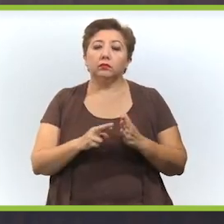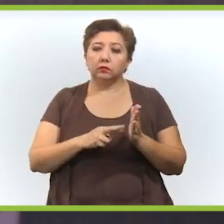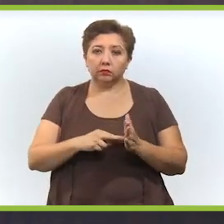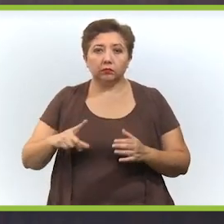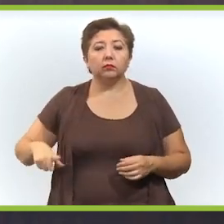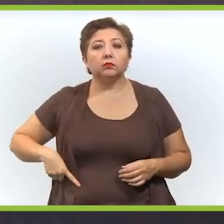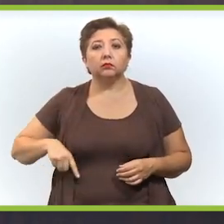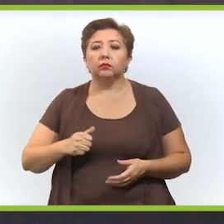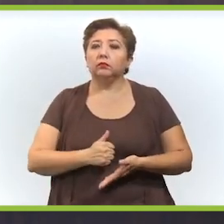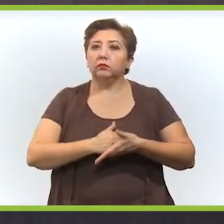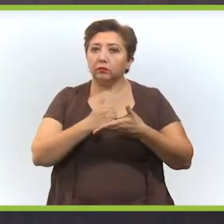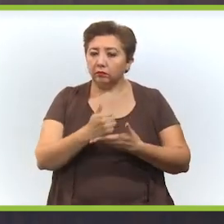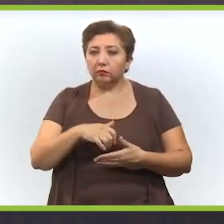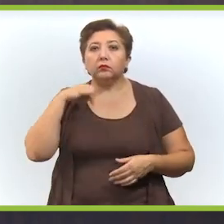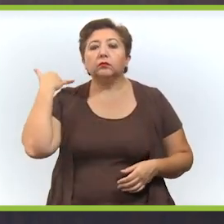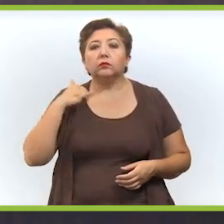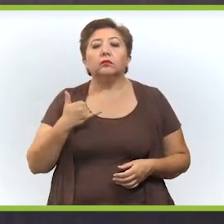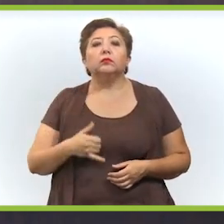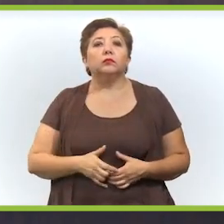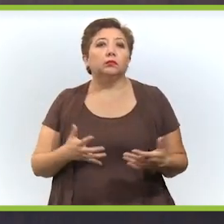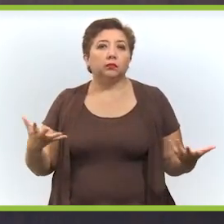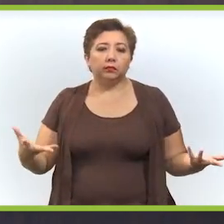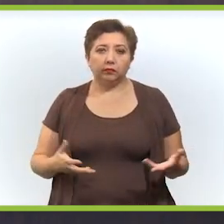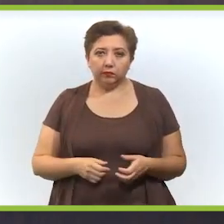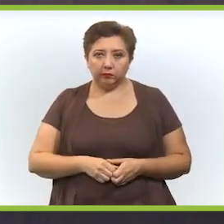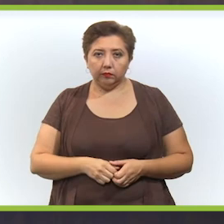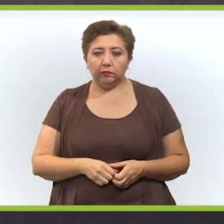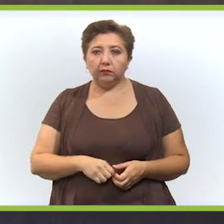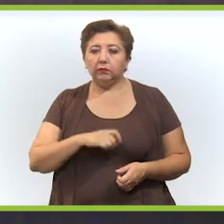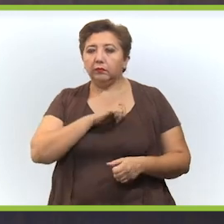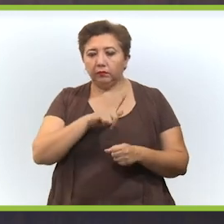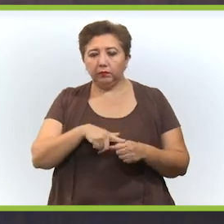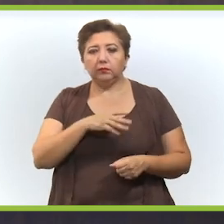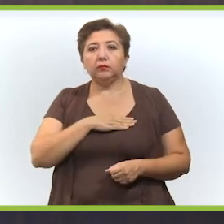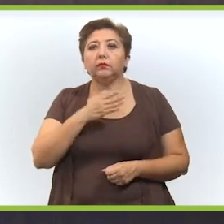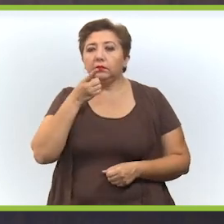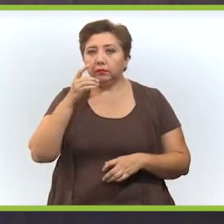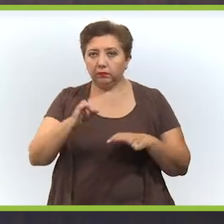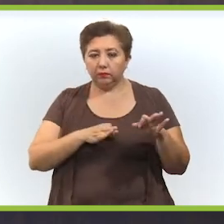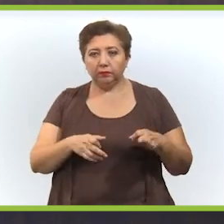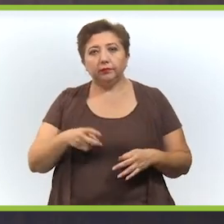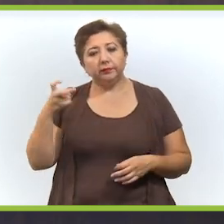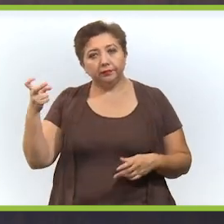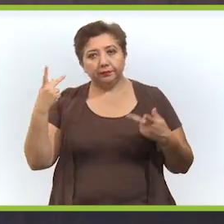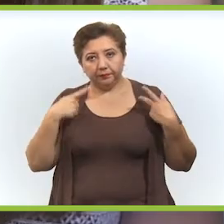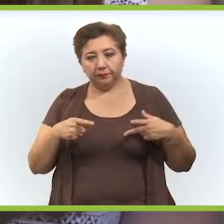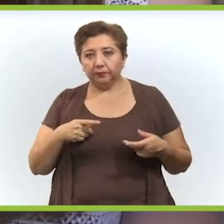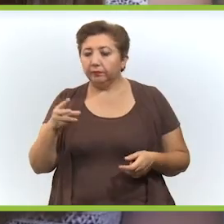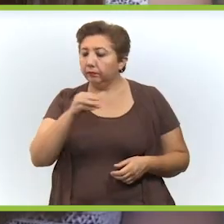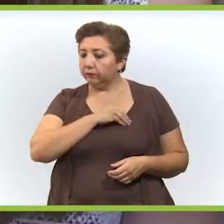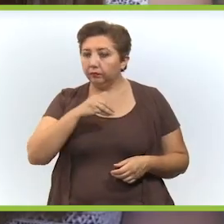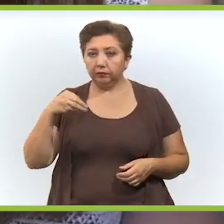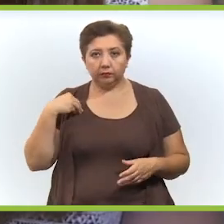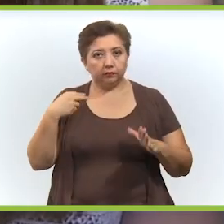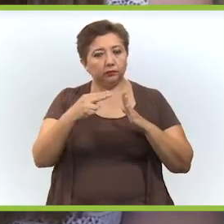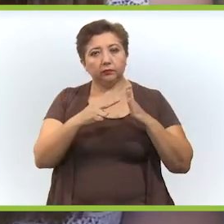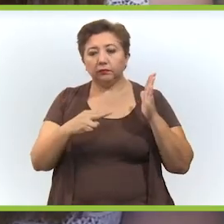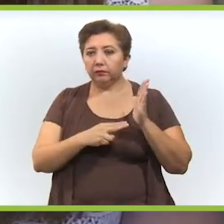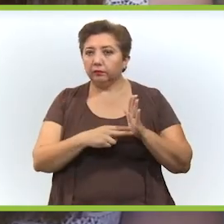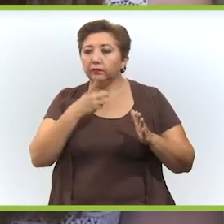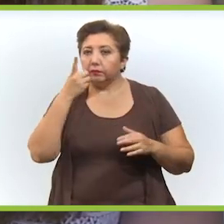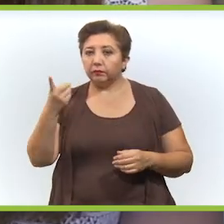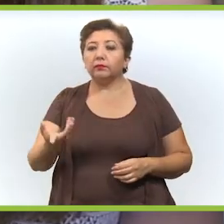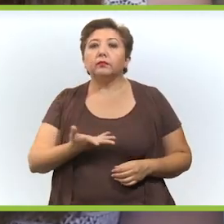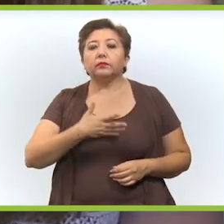gobierno pone las reglas, pero la que las cumple son los ciudadanos y lo que los yucatecos han estado haciendo, en términos generales, un excelente trabajo. Aquellas personas que no